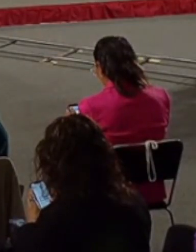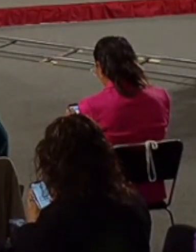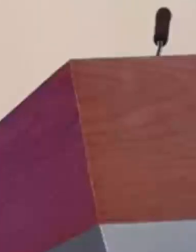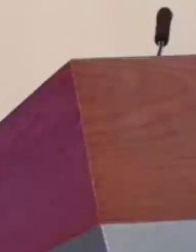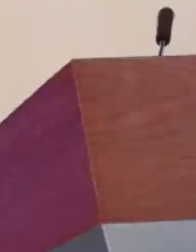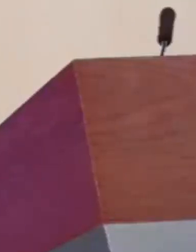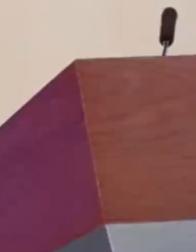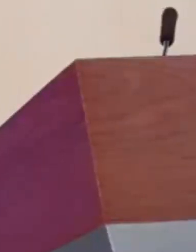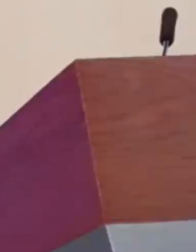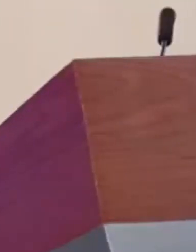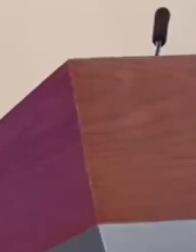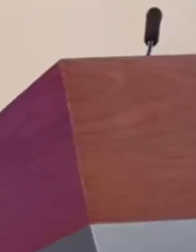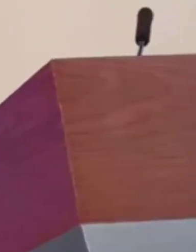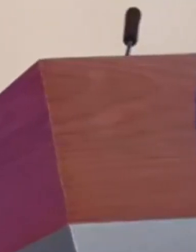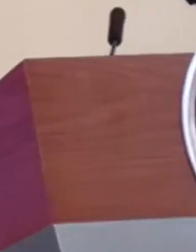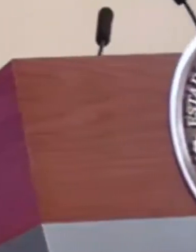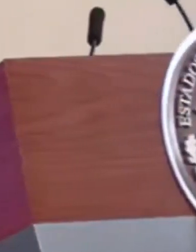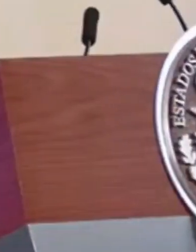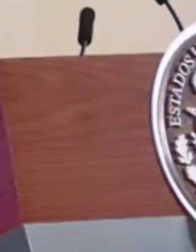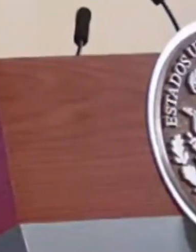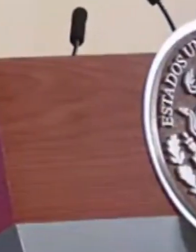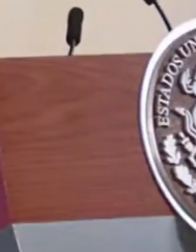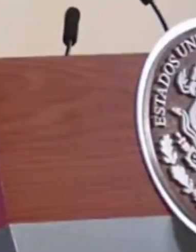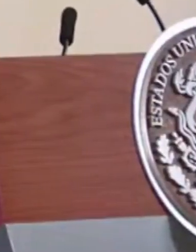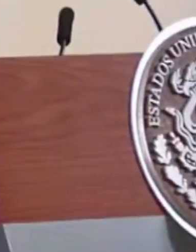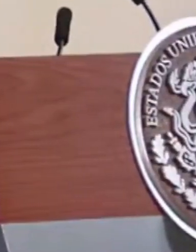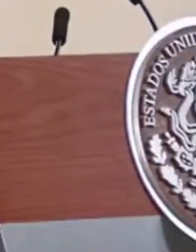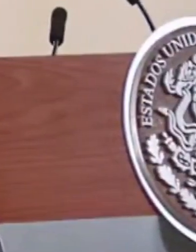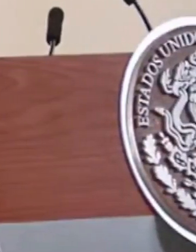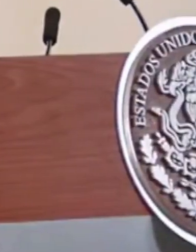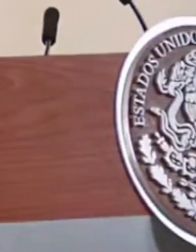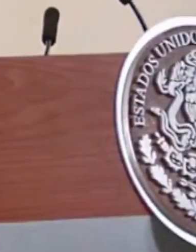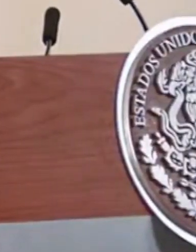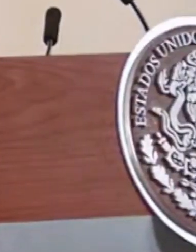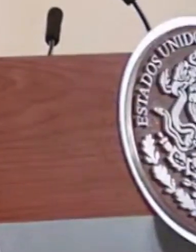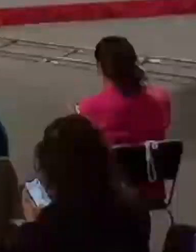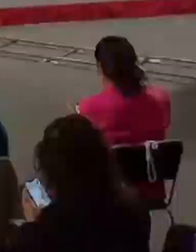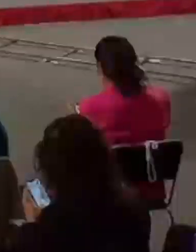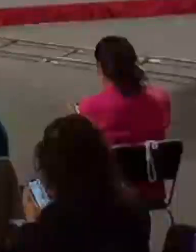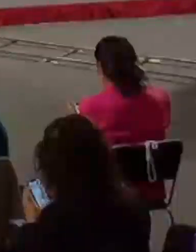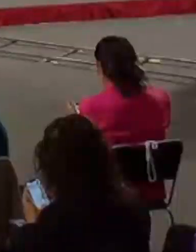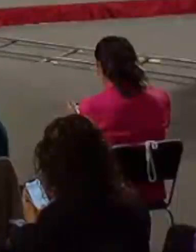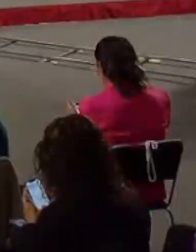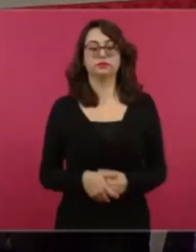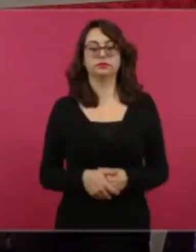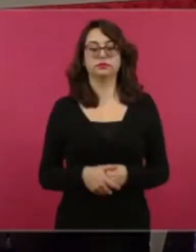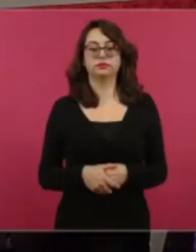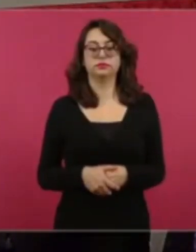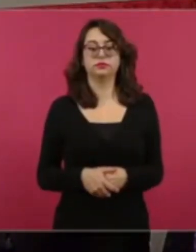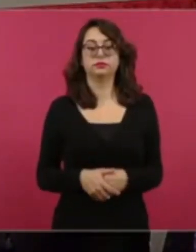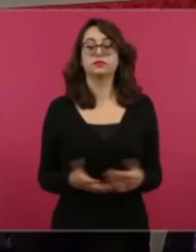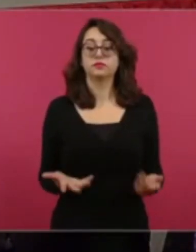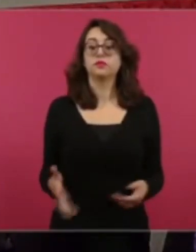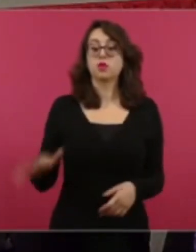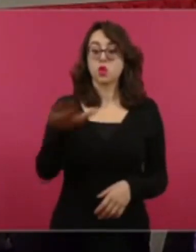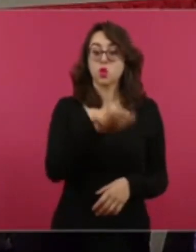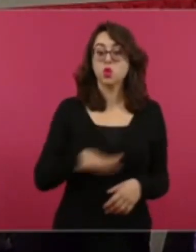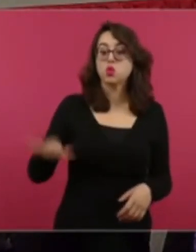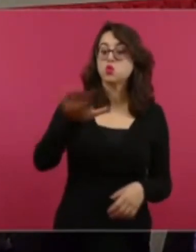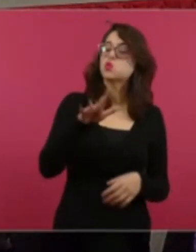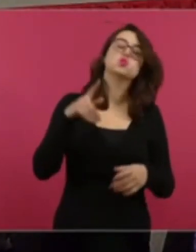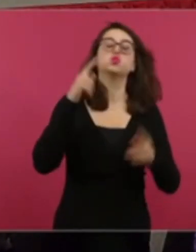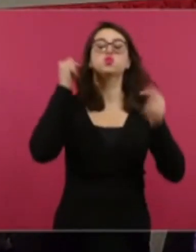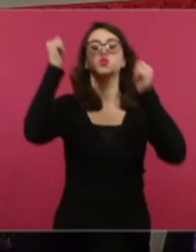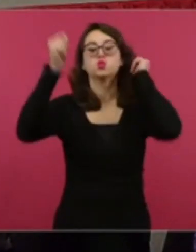dejarlo muy claro, Mayacan, el turismo, ahí no busca reemplazar ninguna actividad económica en las